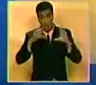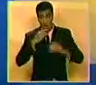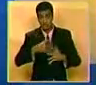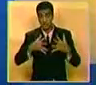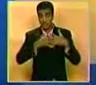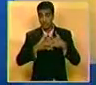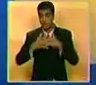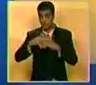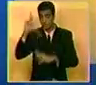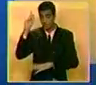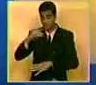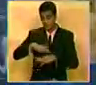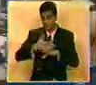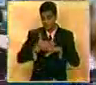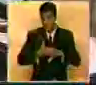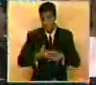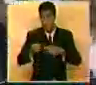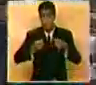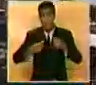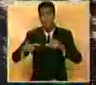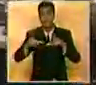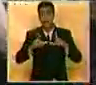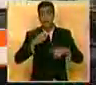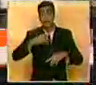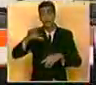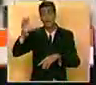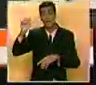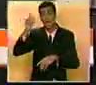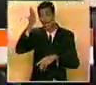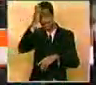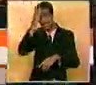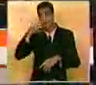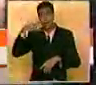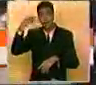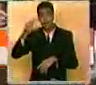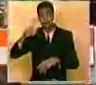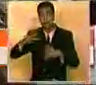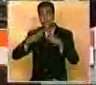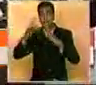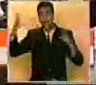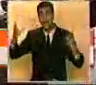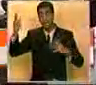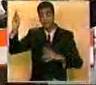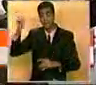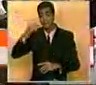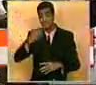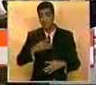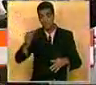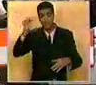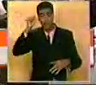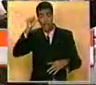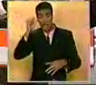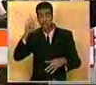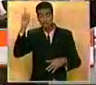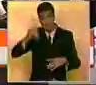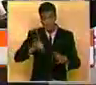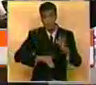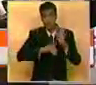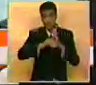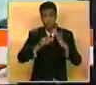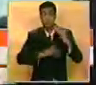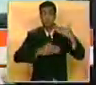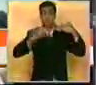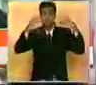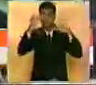de los Estados Unidos y es que los mercados en Gran Bretaña, Alemania y Francia siguieron a la mayoría de las bolsas de Asia y mantenían tendencia al